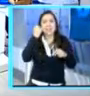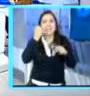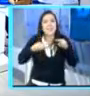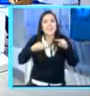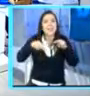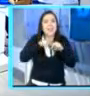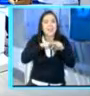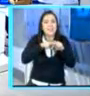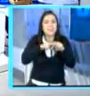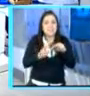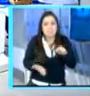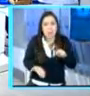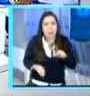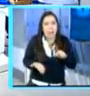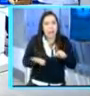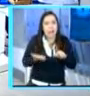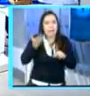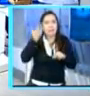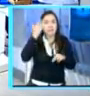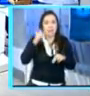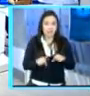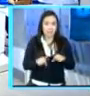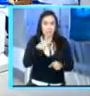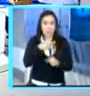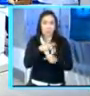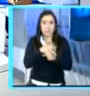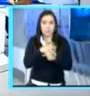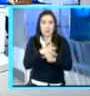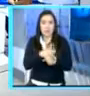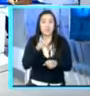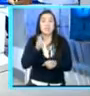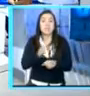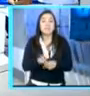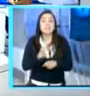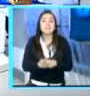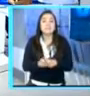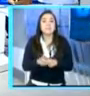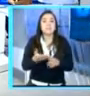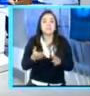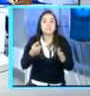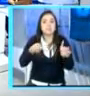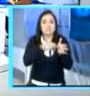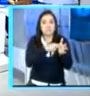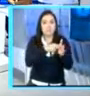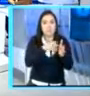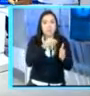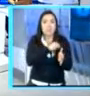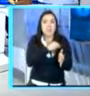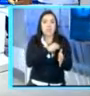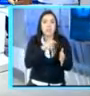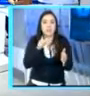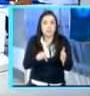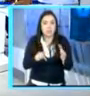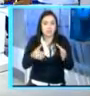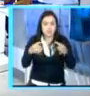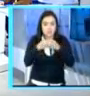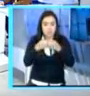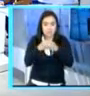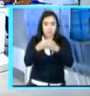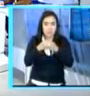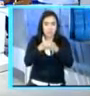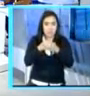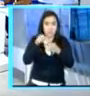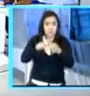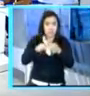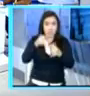y, por supuesto, la tasa de cambio. Pero esas son cuestiones que son importantes para el inversor. Pero el inversor, cuando viene al